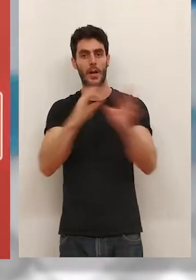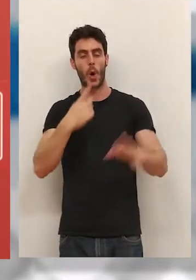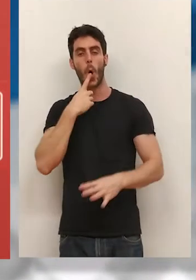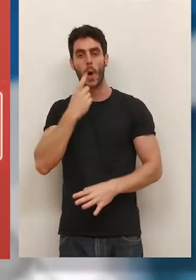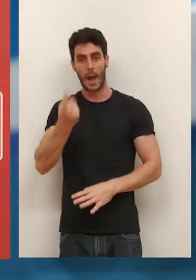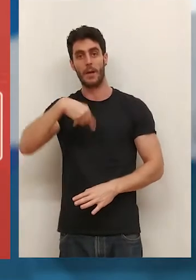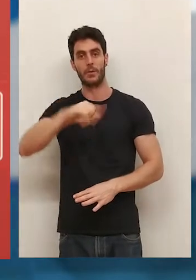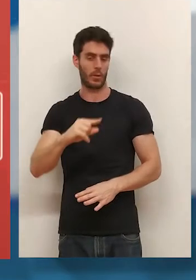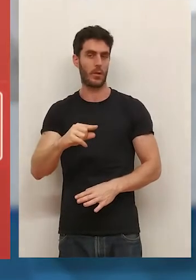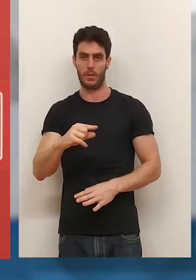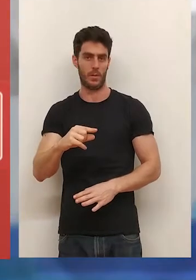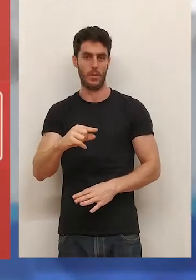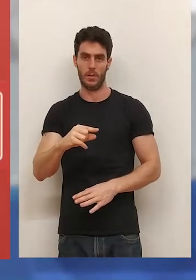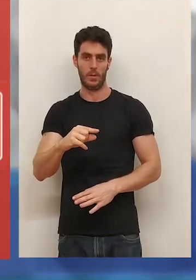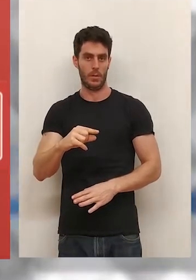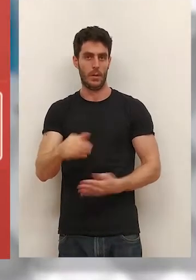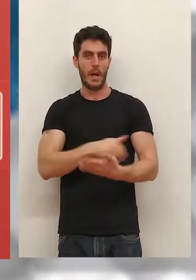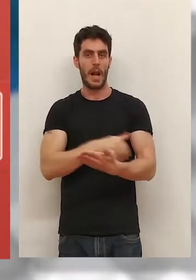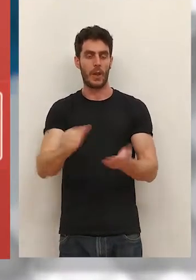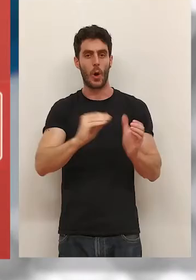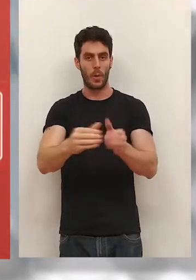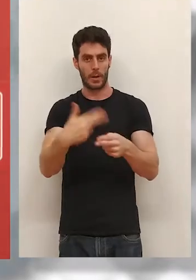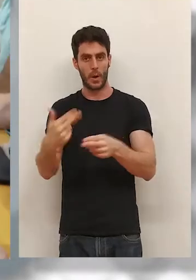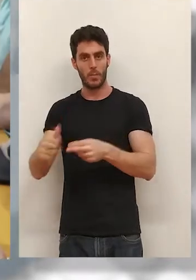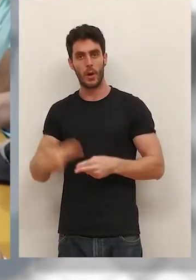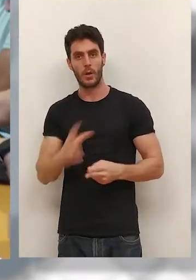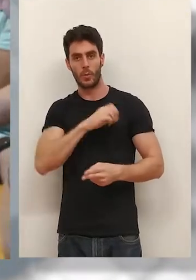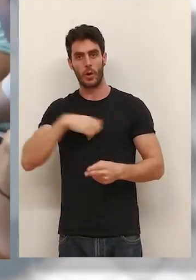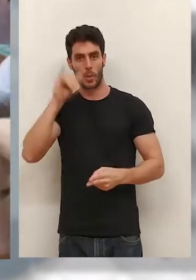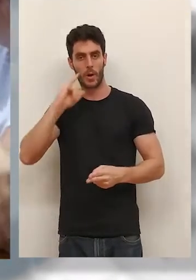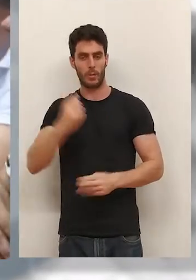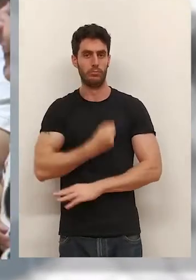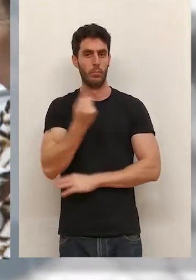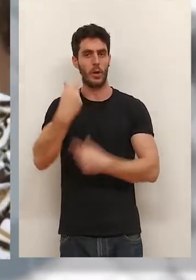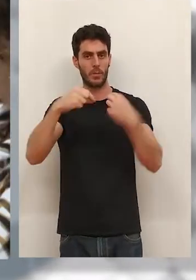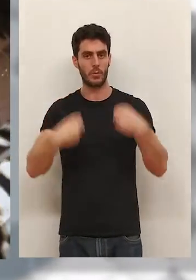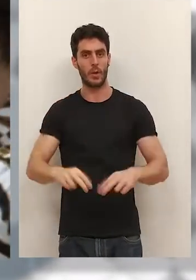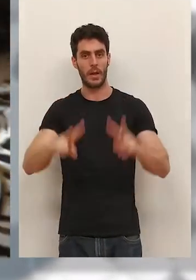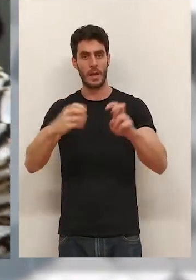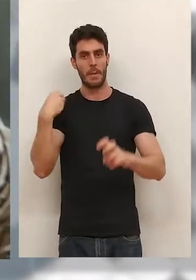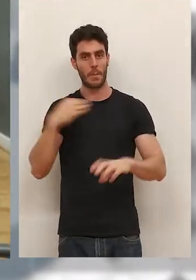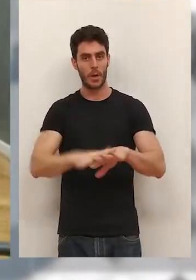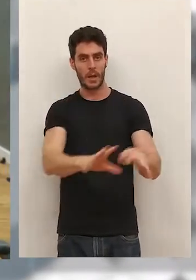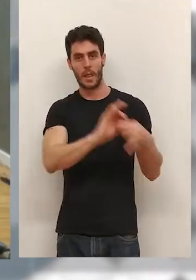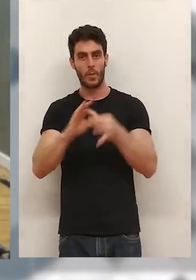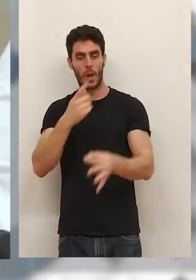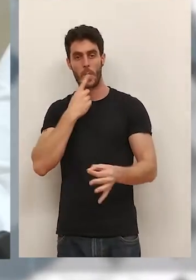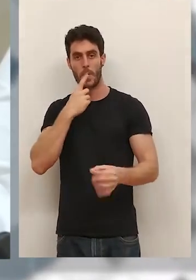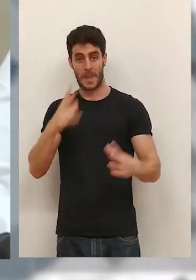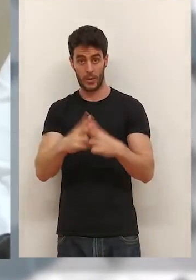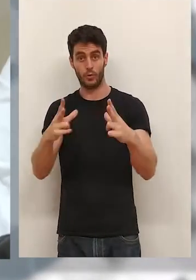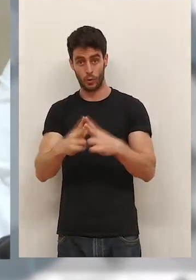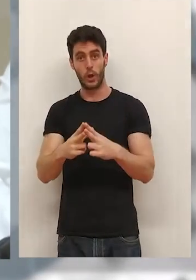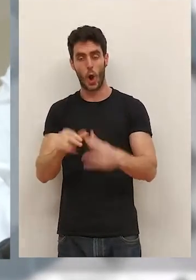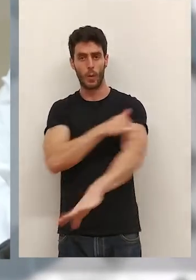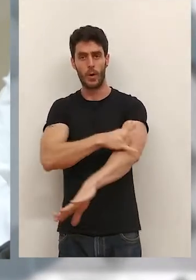encontrar la misma altura en el resto de fuerzas parlamentarias de nuestra comunidad. Y frente a esa postura se sitúa Izquierda Unida socio del Ejecutivo que